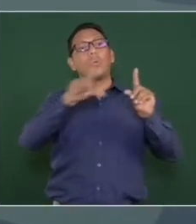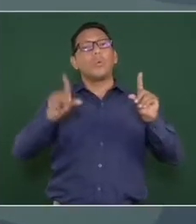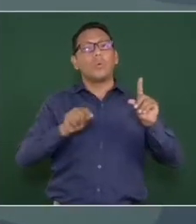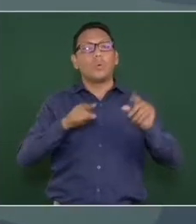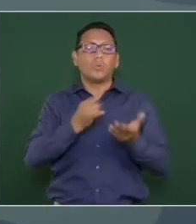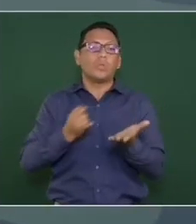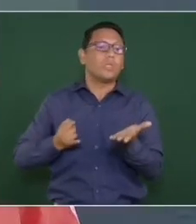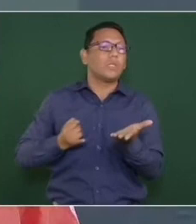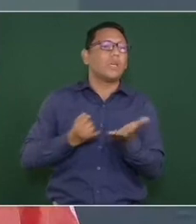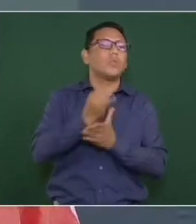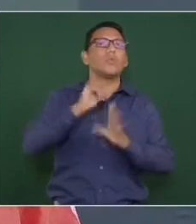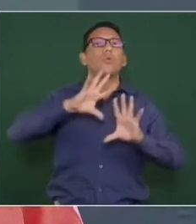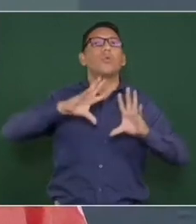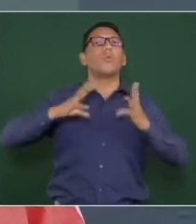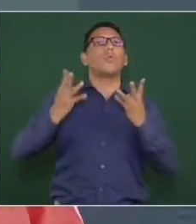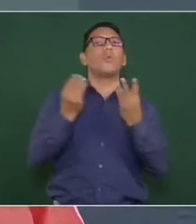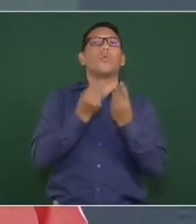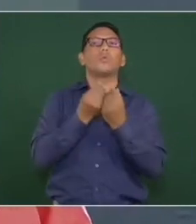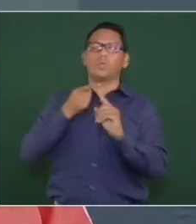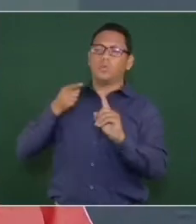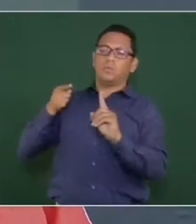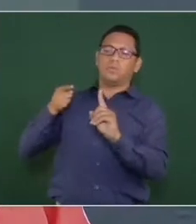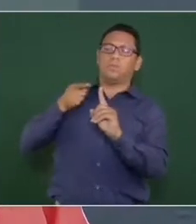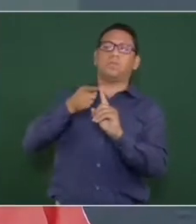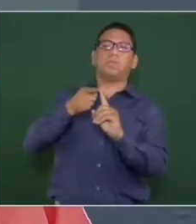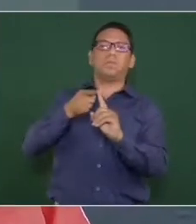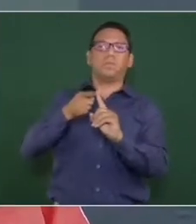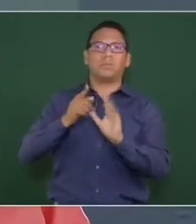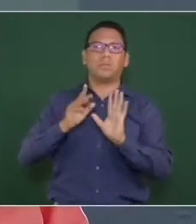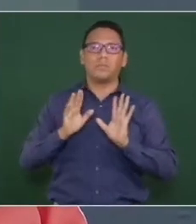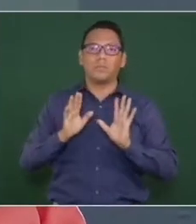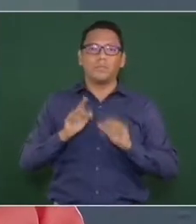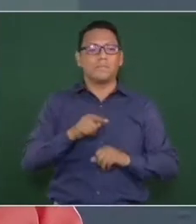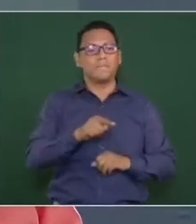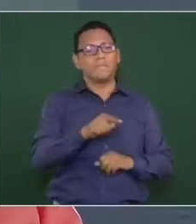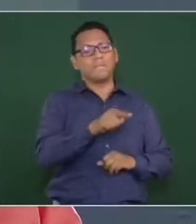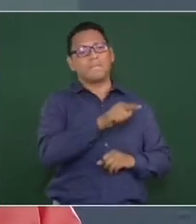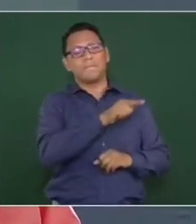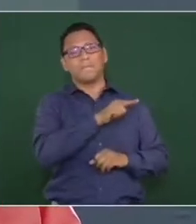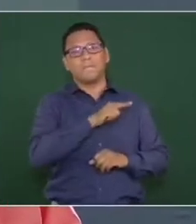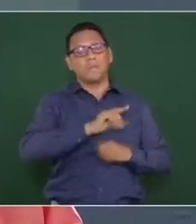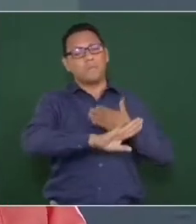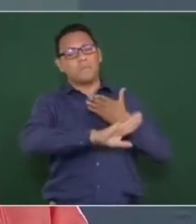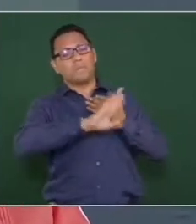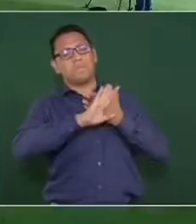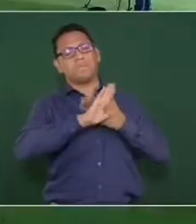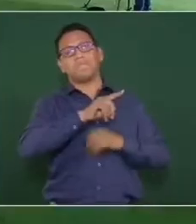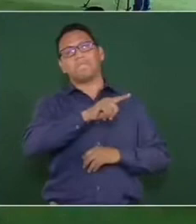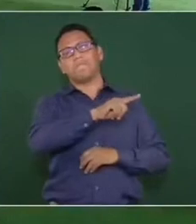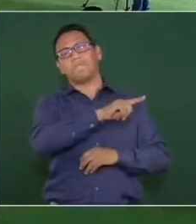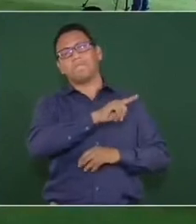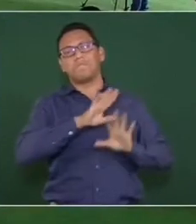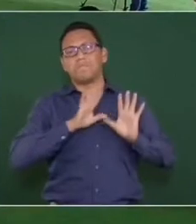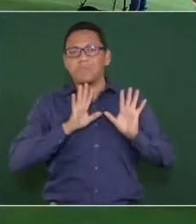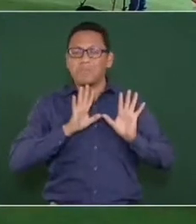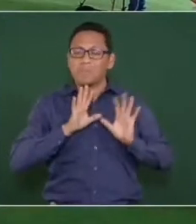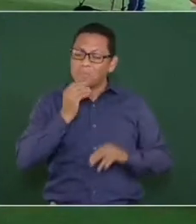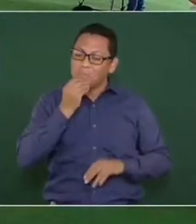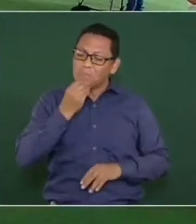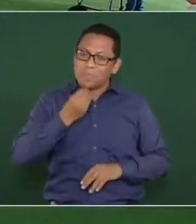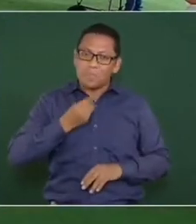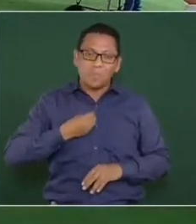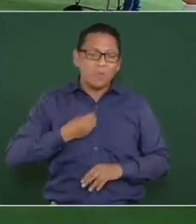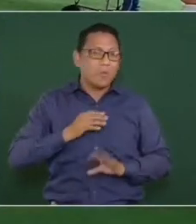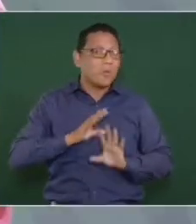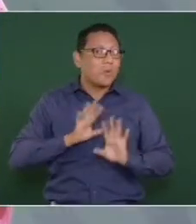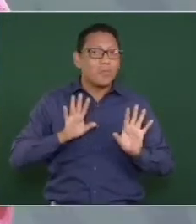vamos a cerrar filas y se van a quedar con las ganas nuestros adversarios de vernos